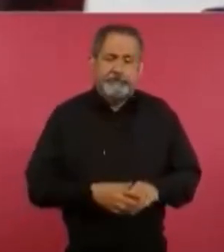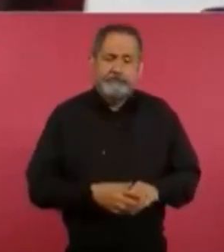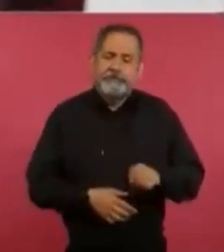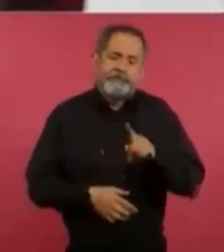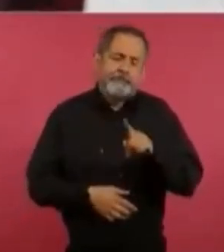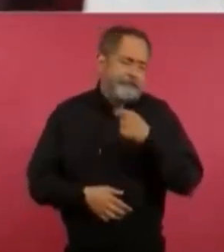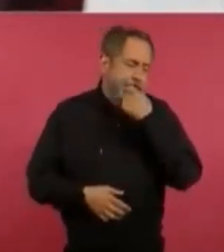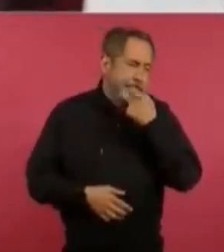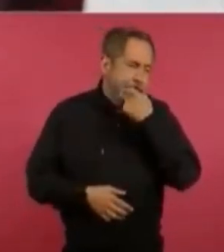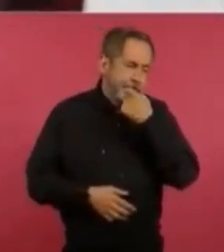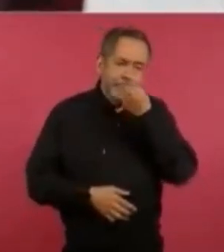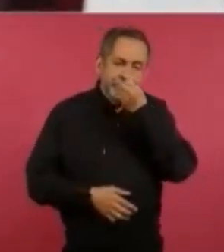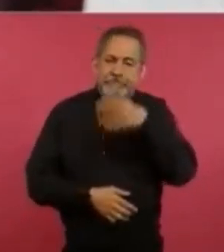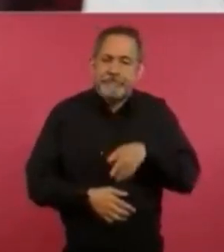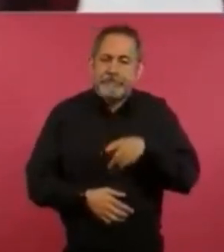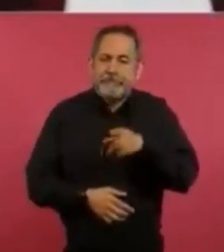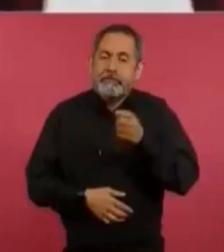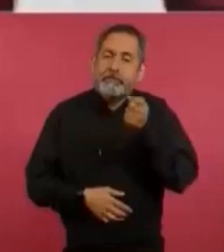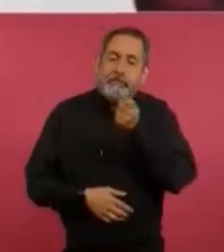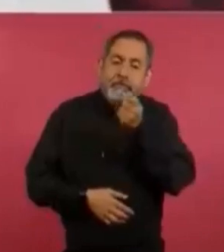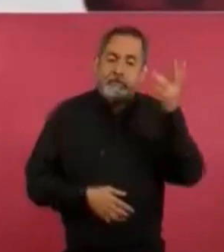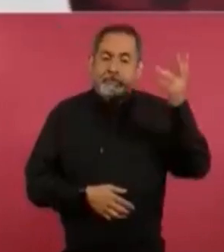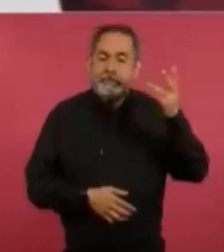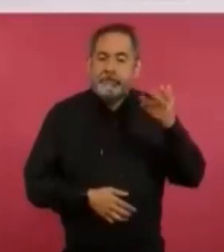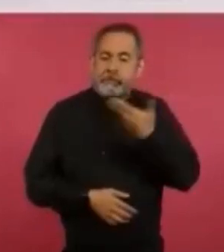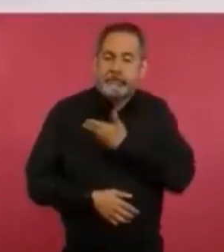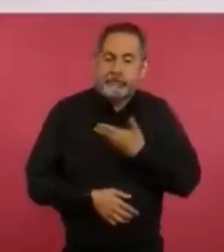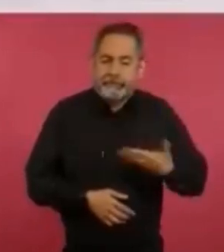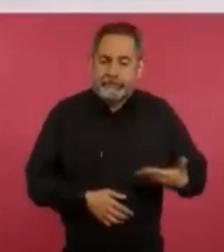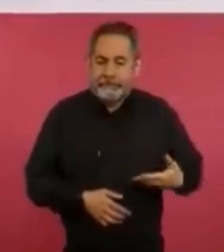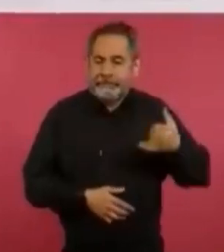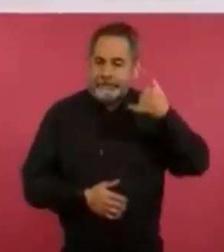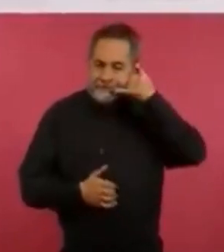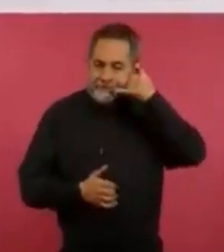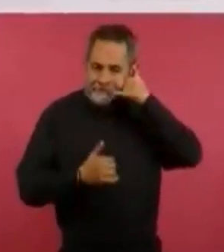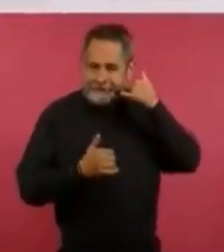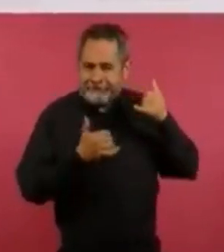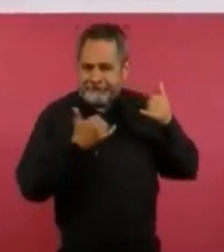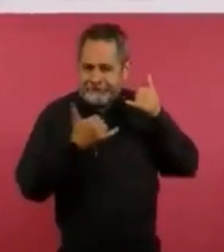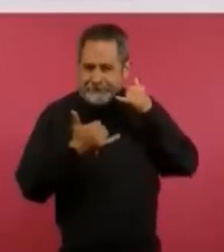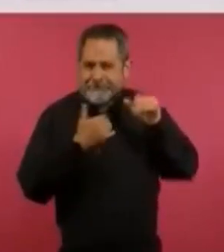me hablan algunos presidentes de otros países.